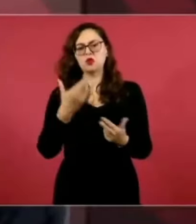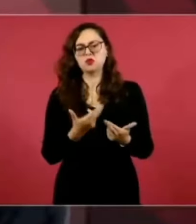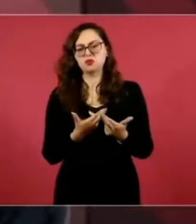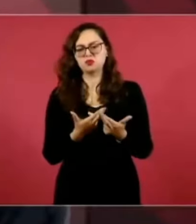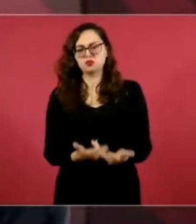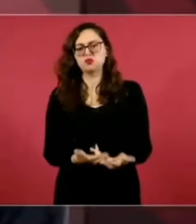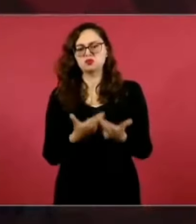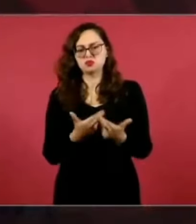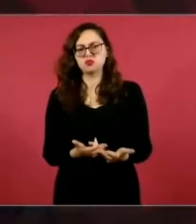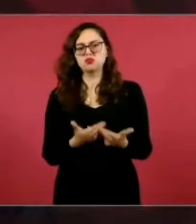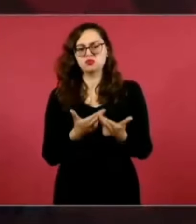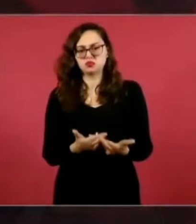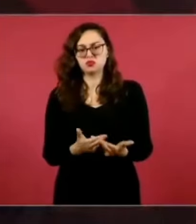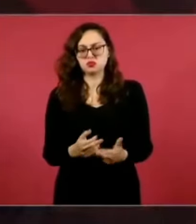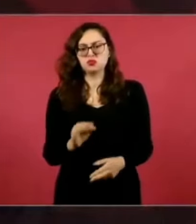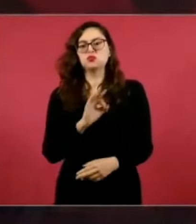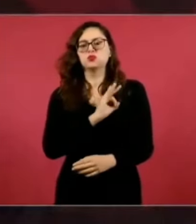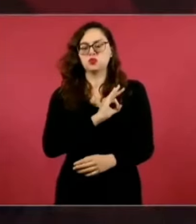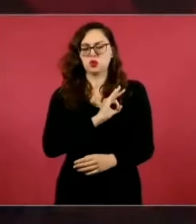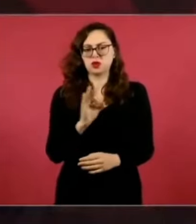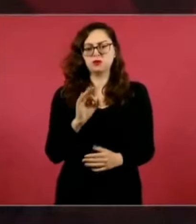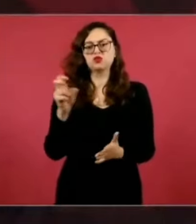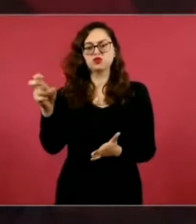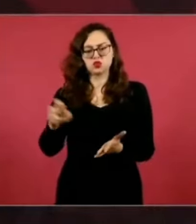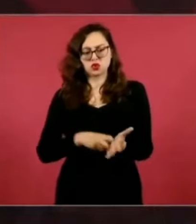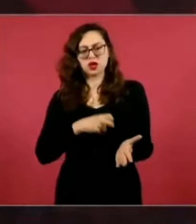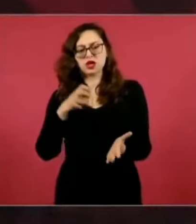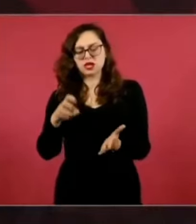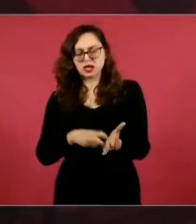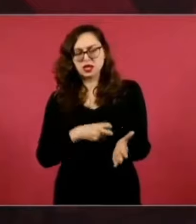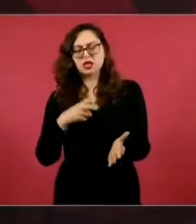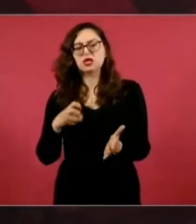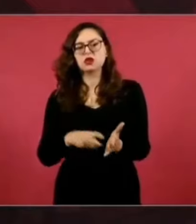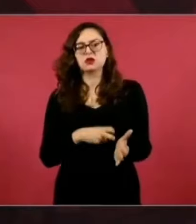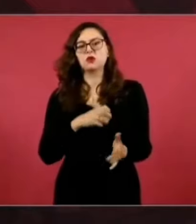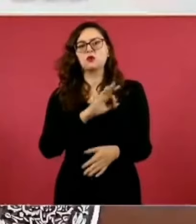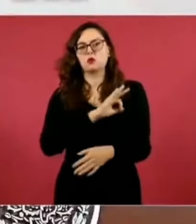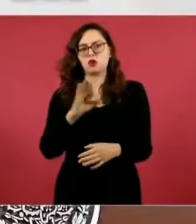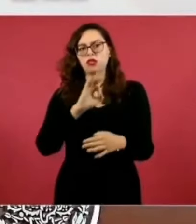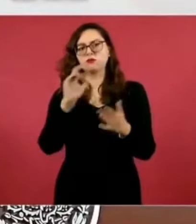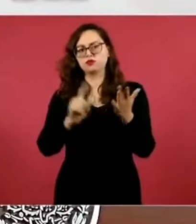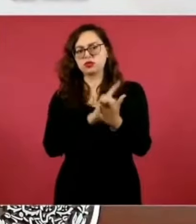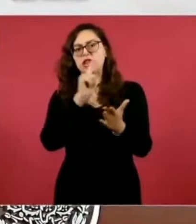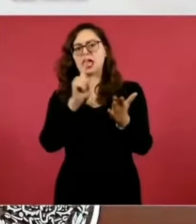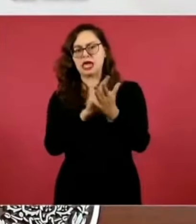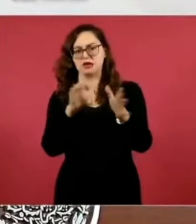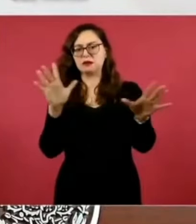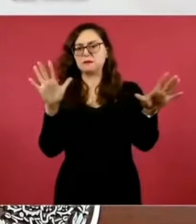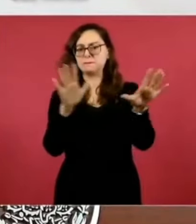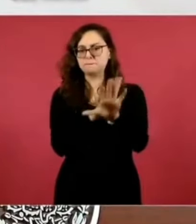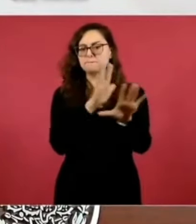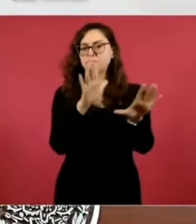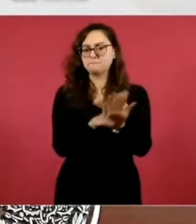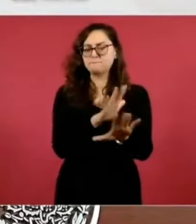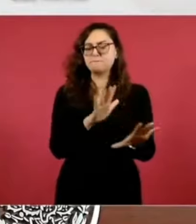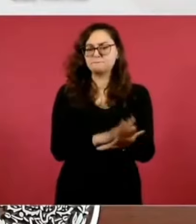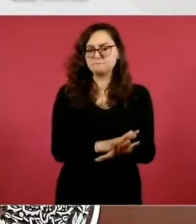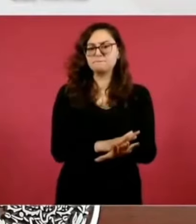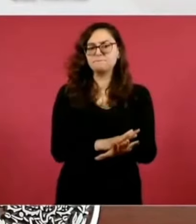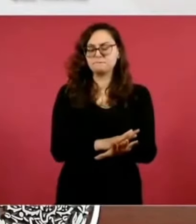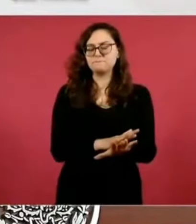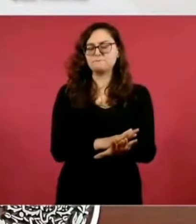algunas modificaciones, de presentar iniciativas de